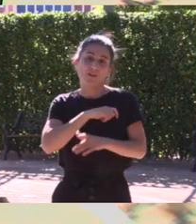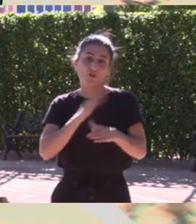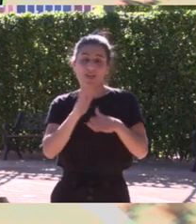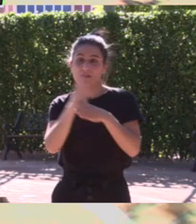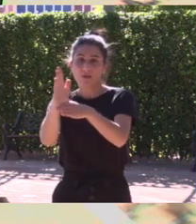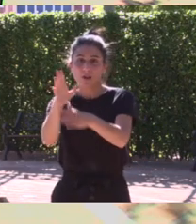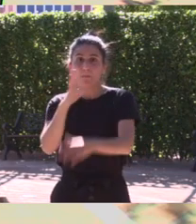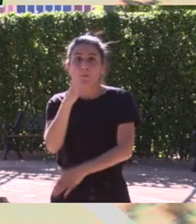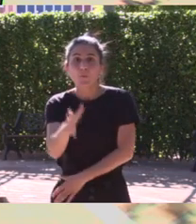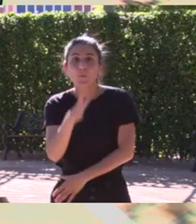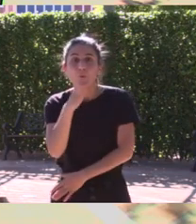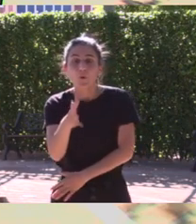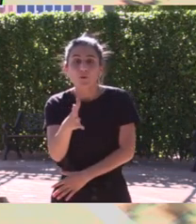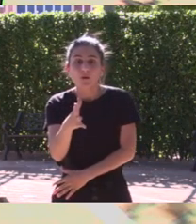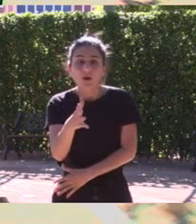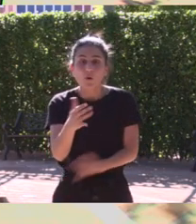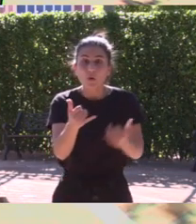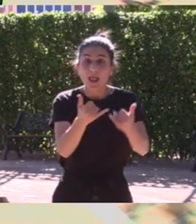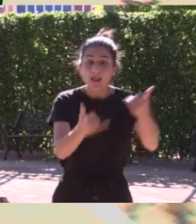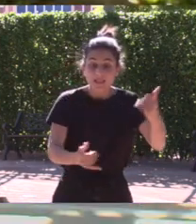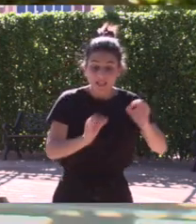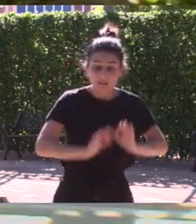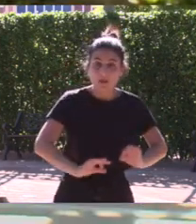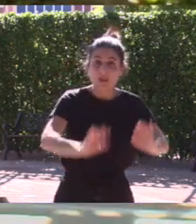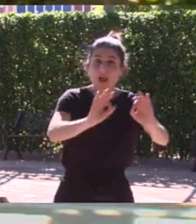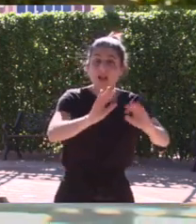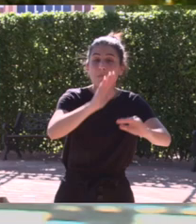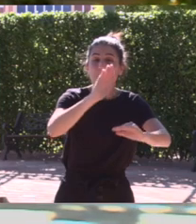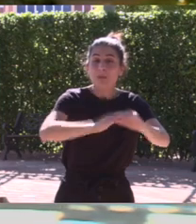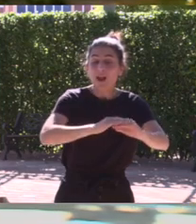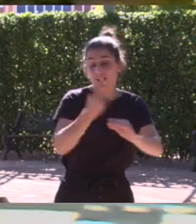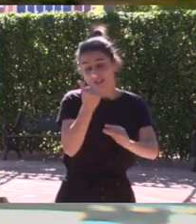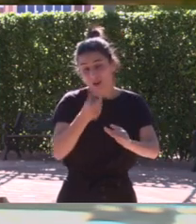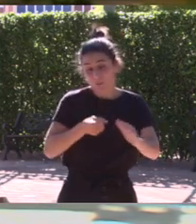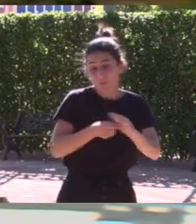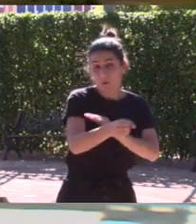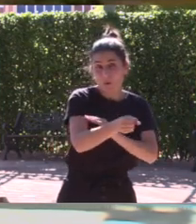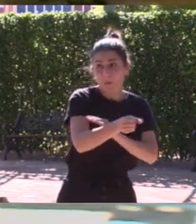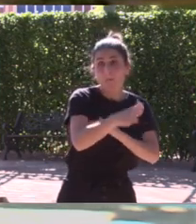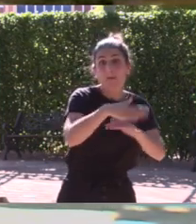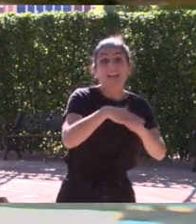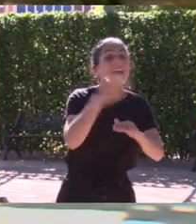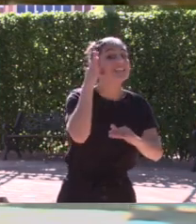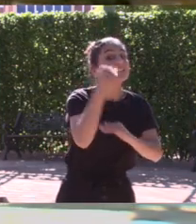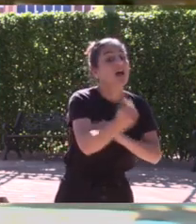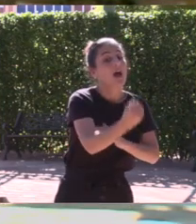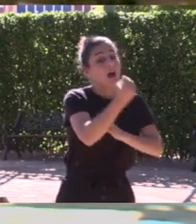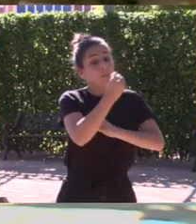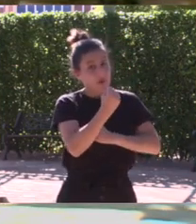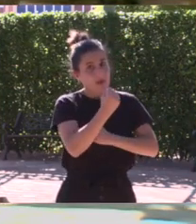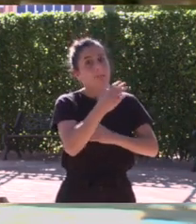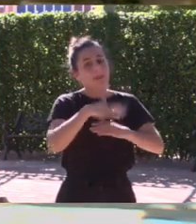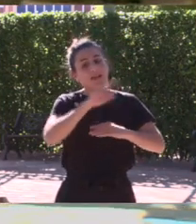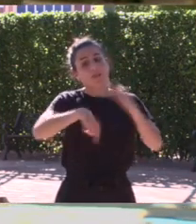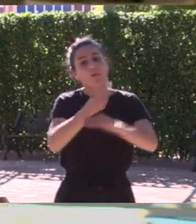de Vela simplemente porque no había una línea presupuestaria que pudiera ayudar a las